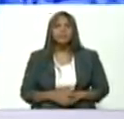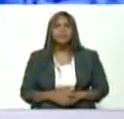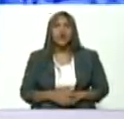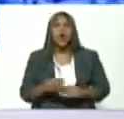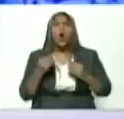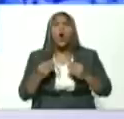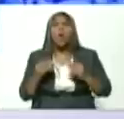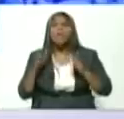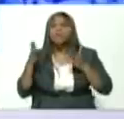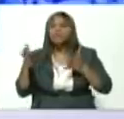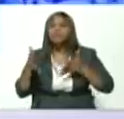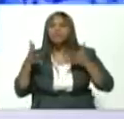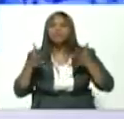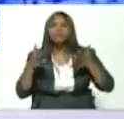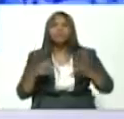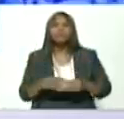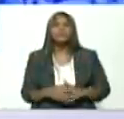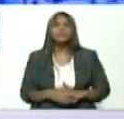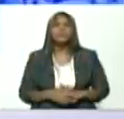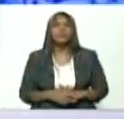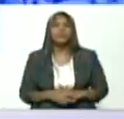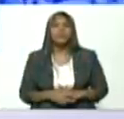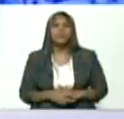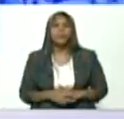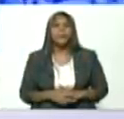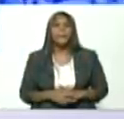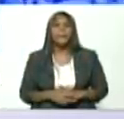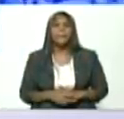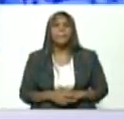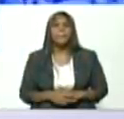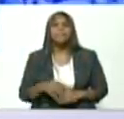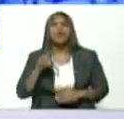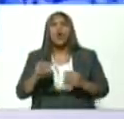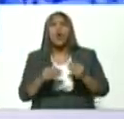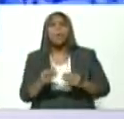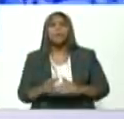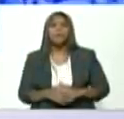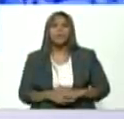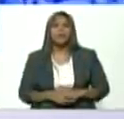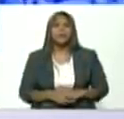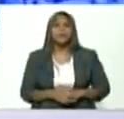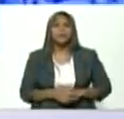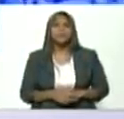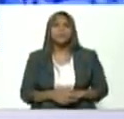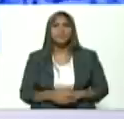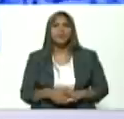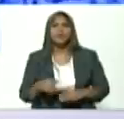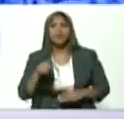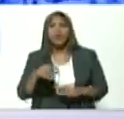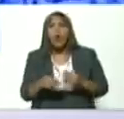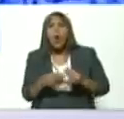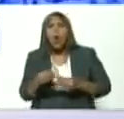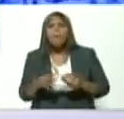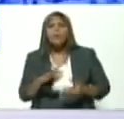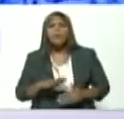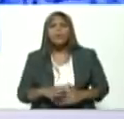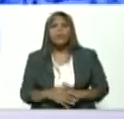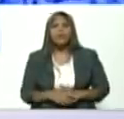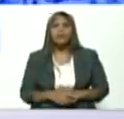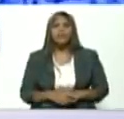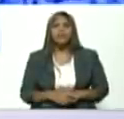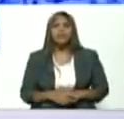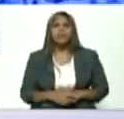entrenamientos como está el método táctico de resistencia revolucionaria como está el